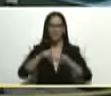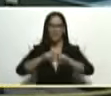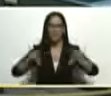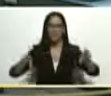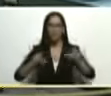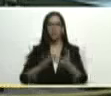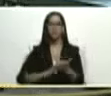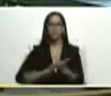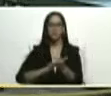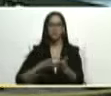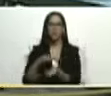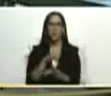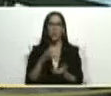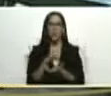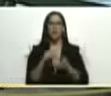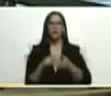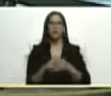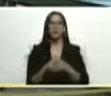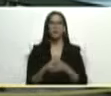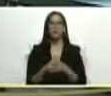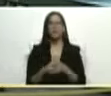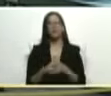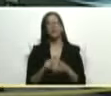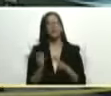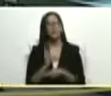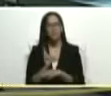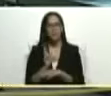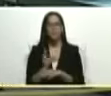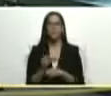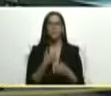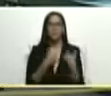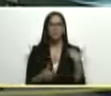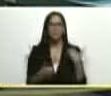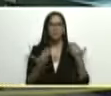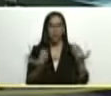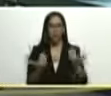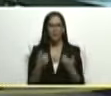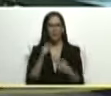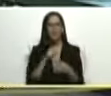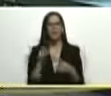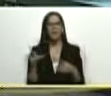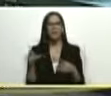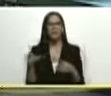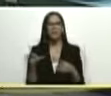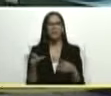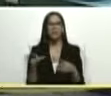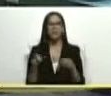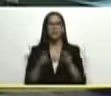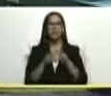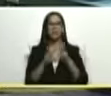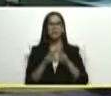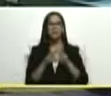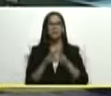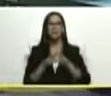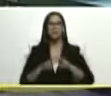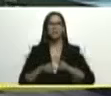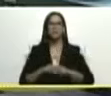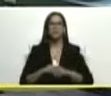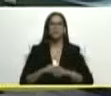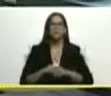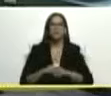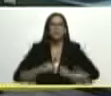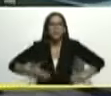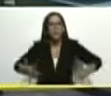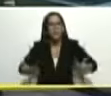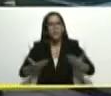resolver definitivamente el problema y de una vez presidente se nos vino la gente del urbanismo nueva esperanza revolucionaria sí, nos